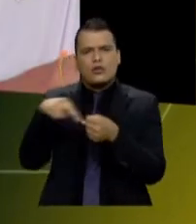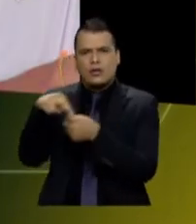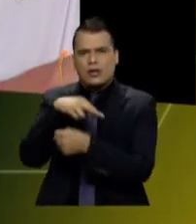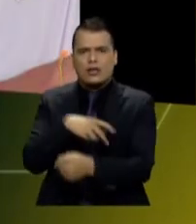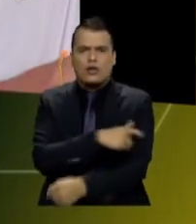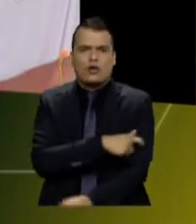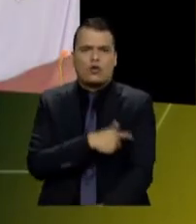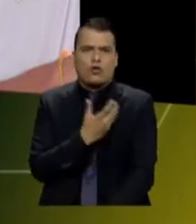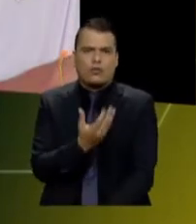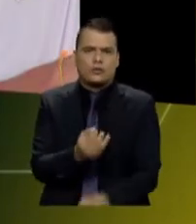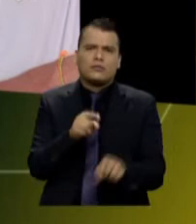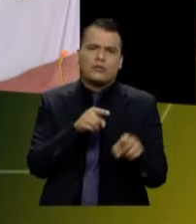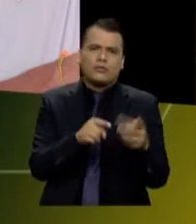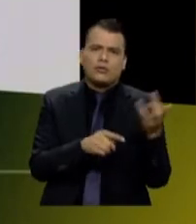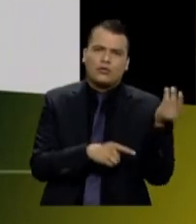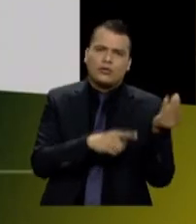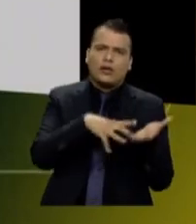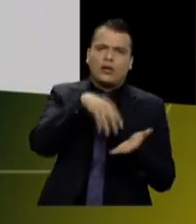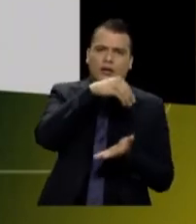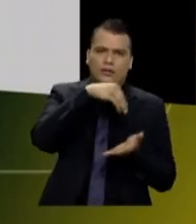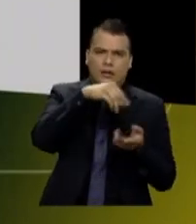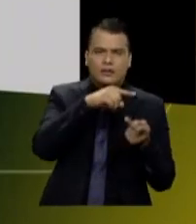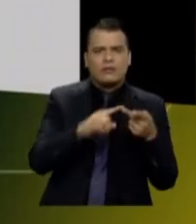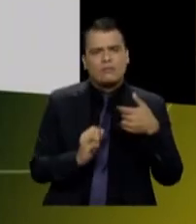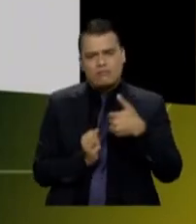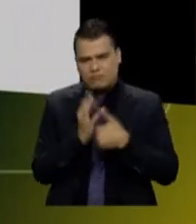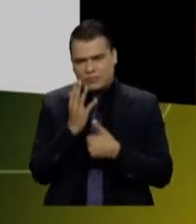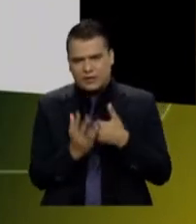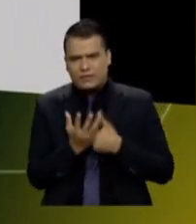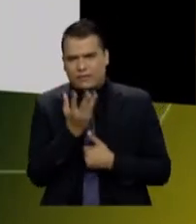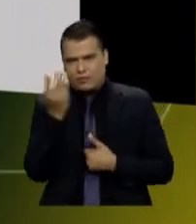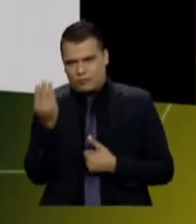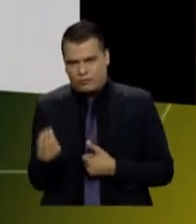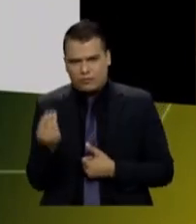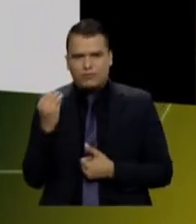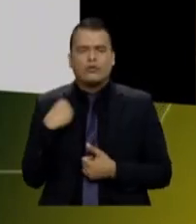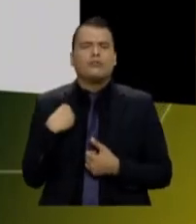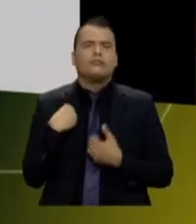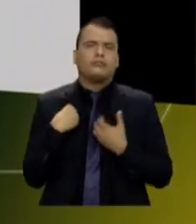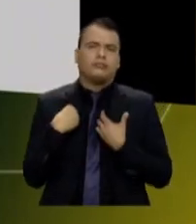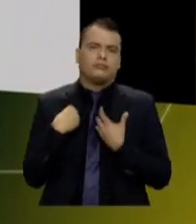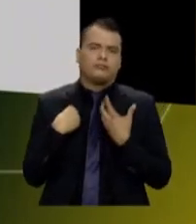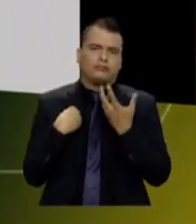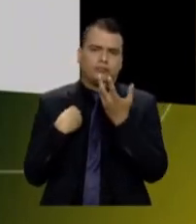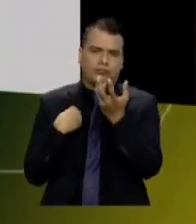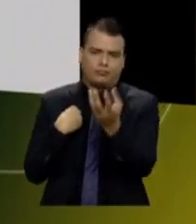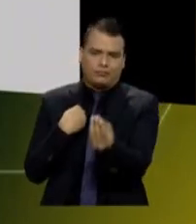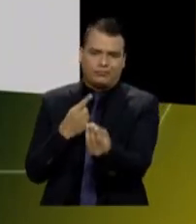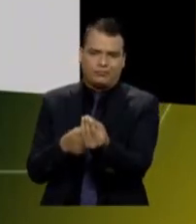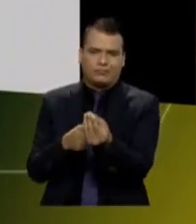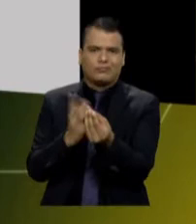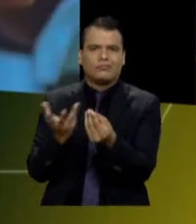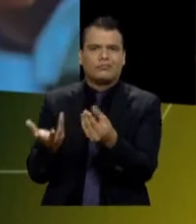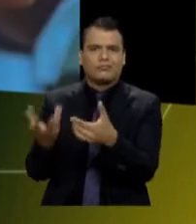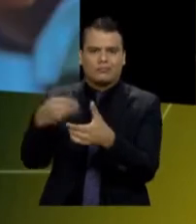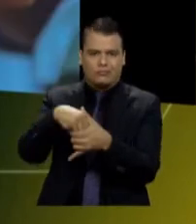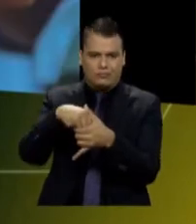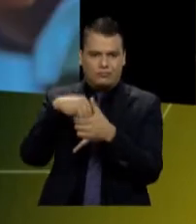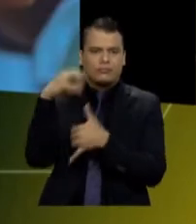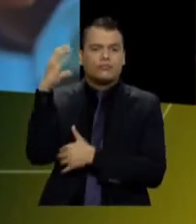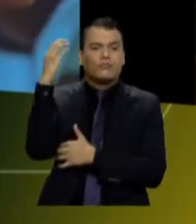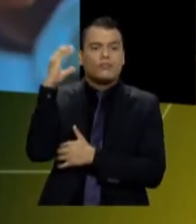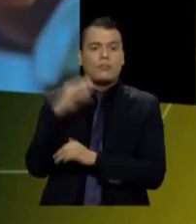en diferentes partes. Se hizo en el Atlántico, se hizo en el Pacífico, también se hizo en el interior del país. Ahora